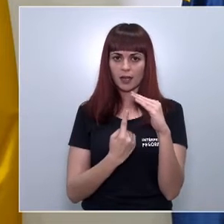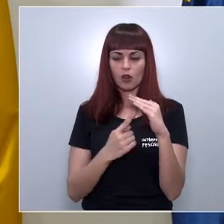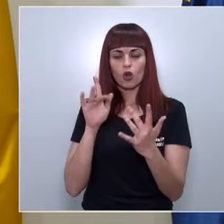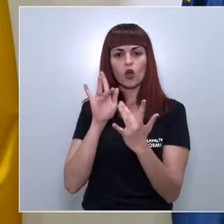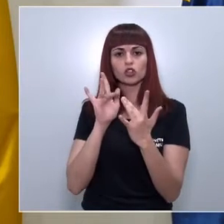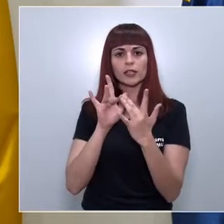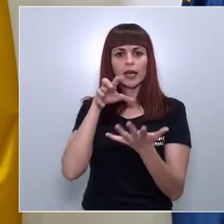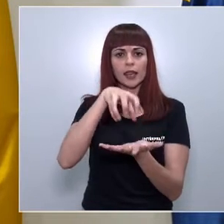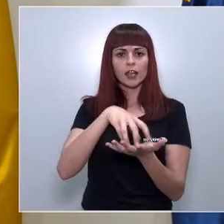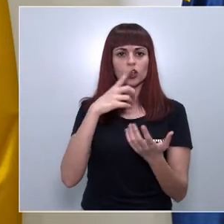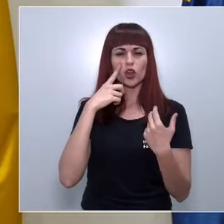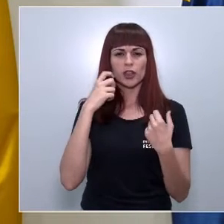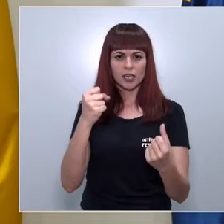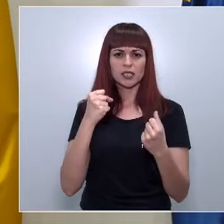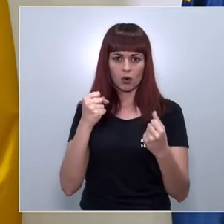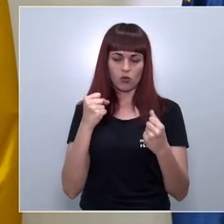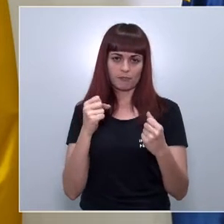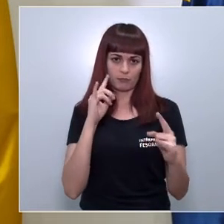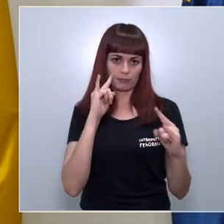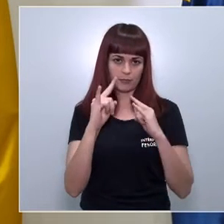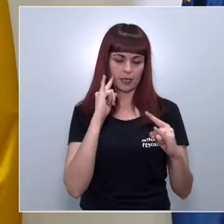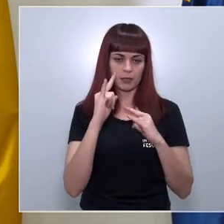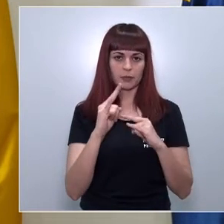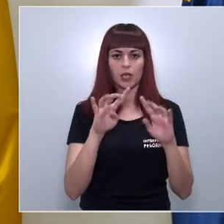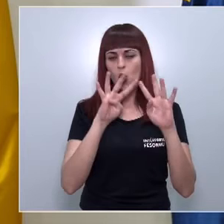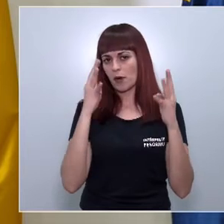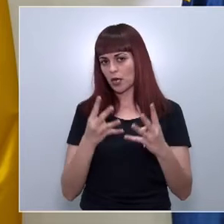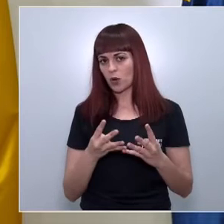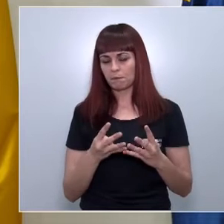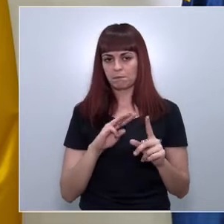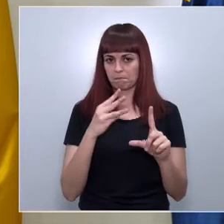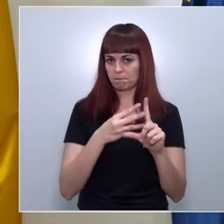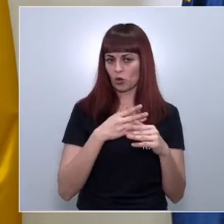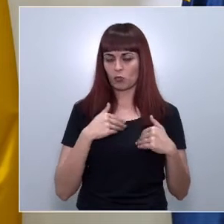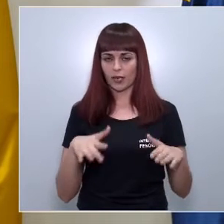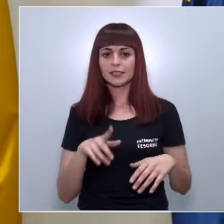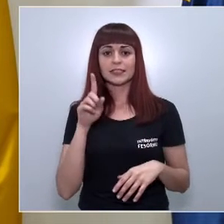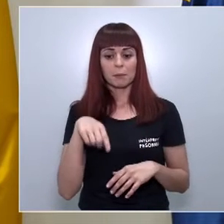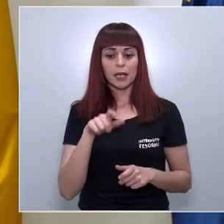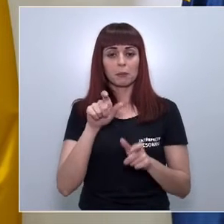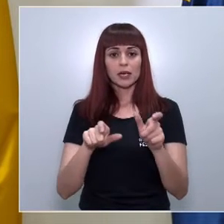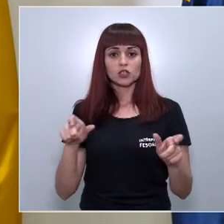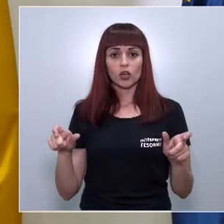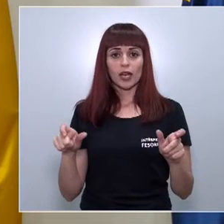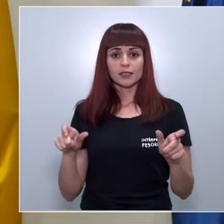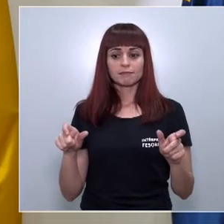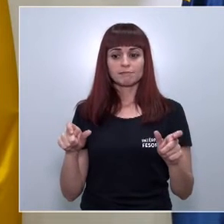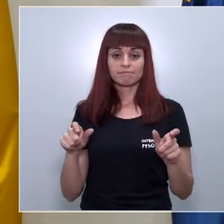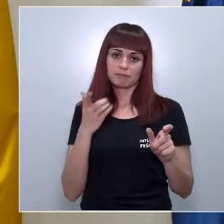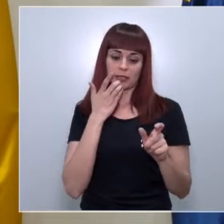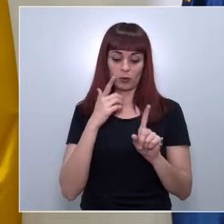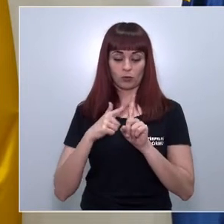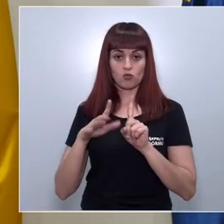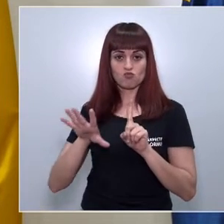con su centro de salud por los medios que hemos puesto en marcha, vía web o telefónica. Cuarentena también para aquellos que hayan sido contactos